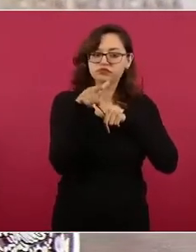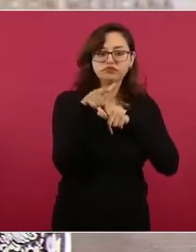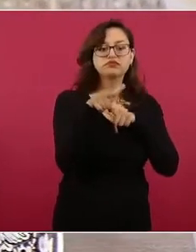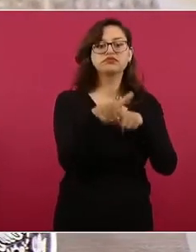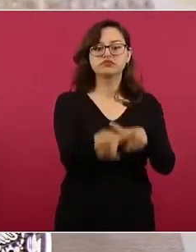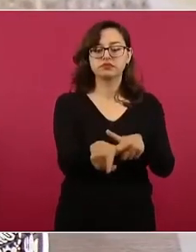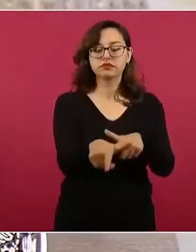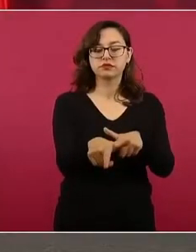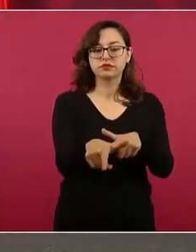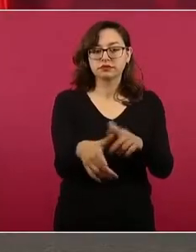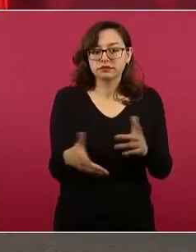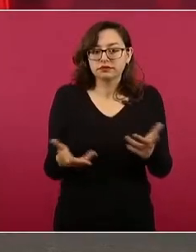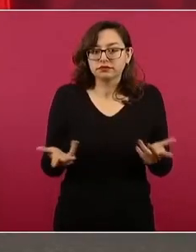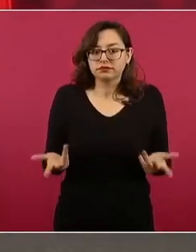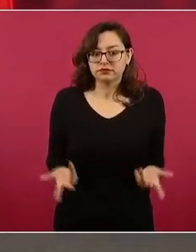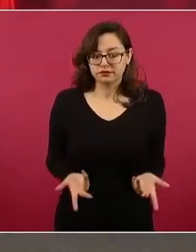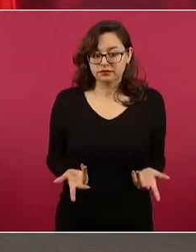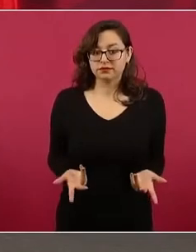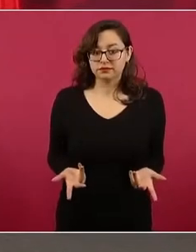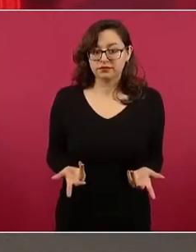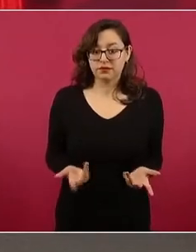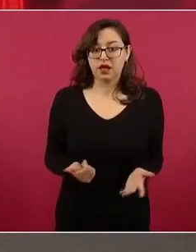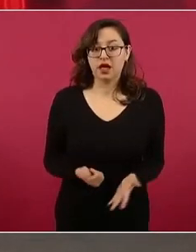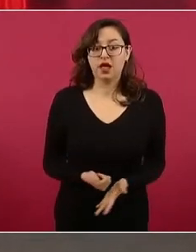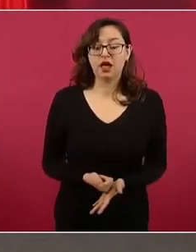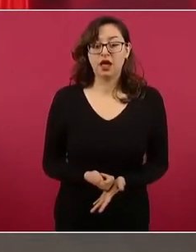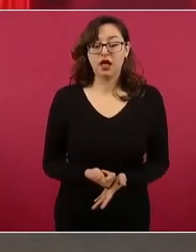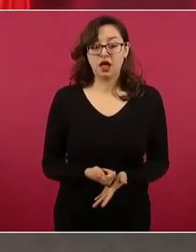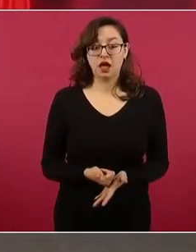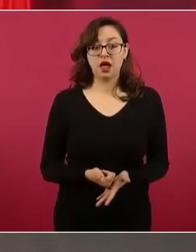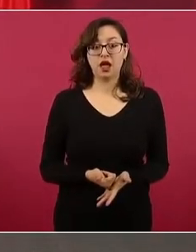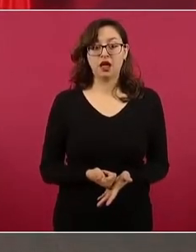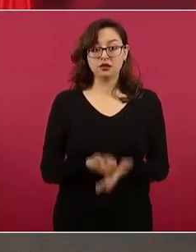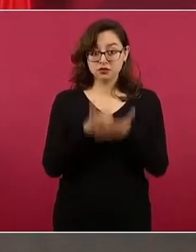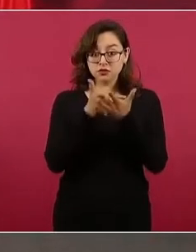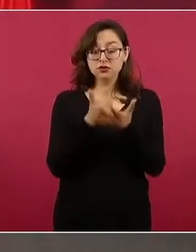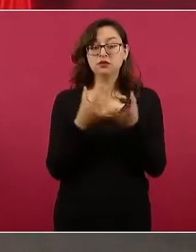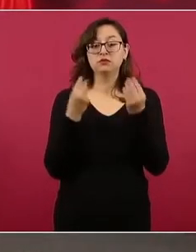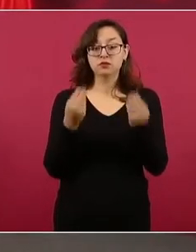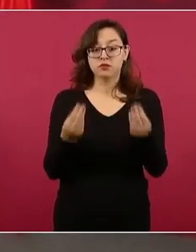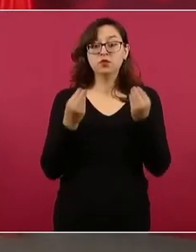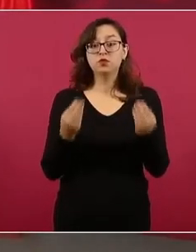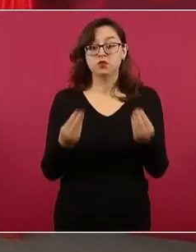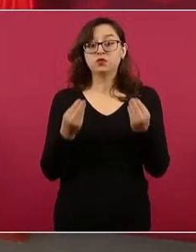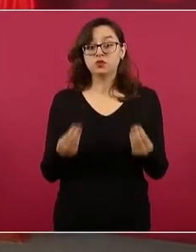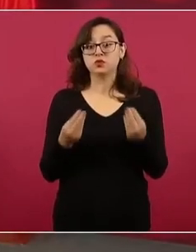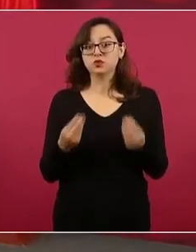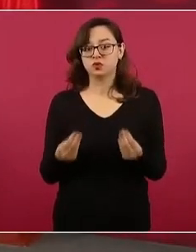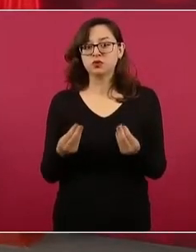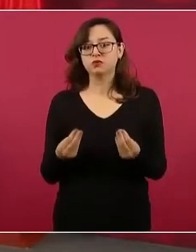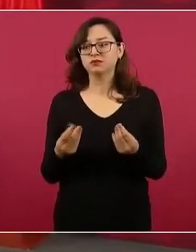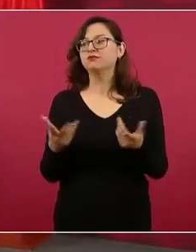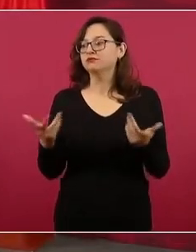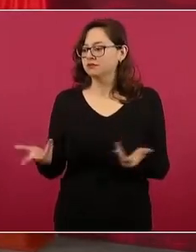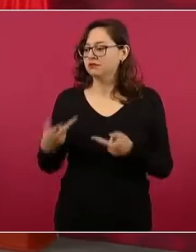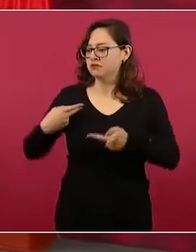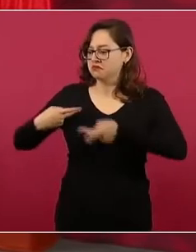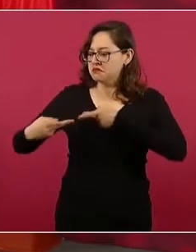nos ha ayudado porque viene la inflación,